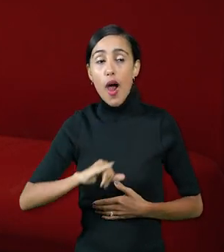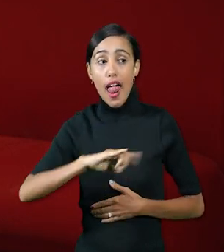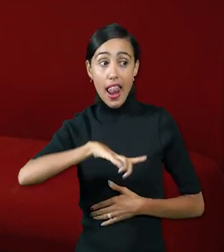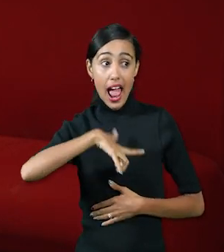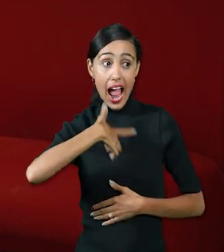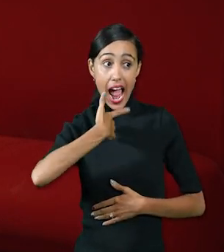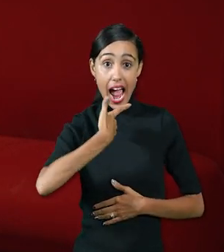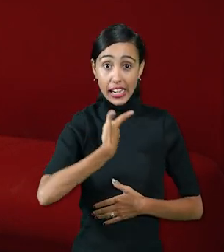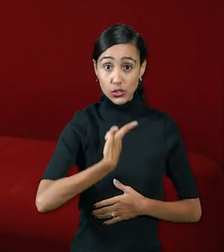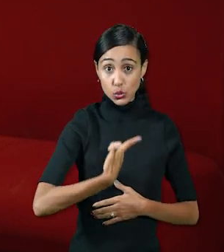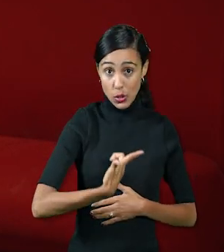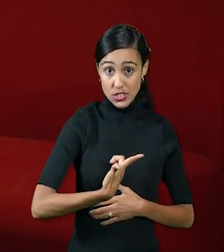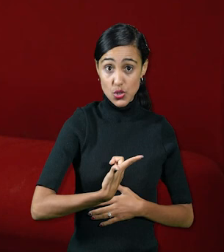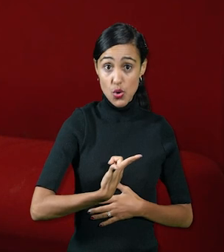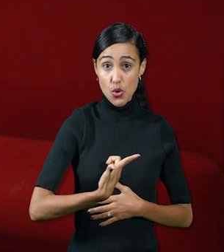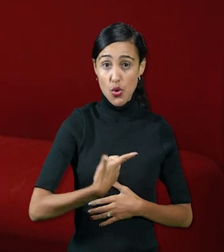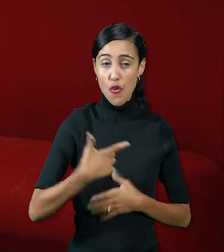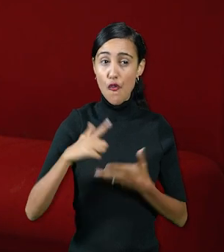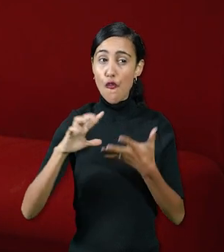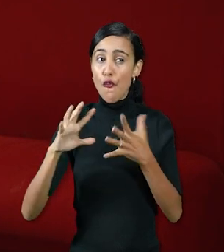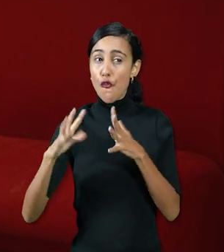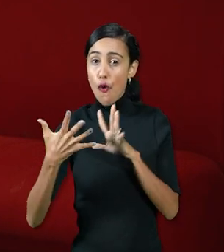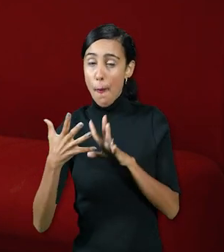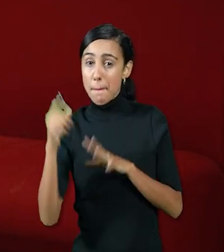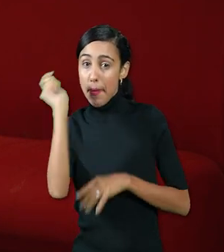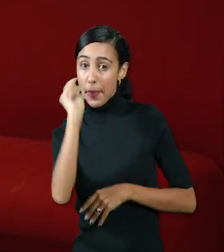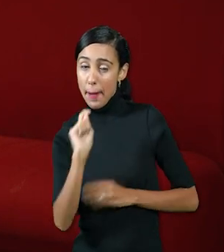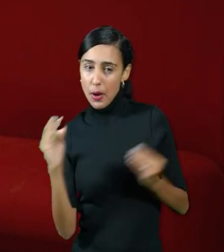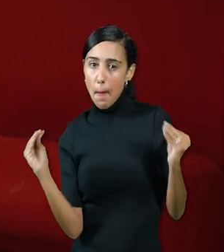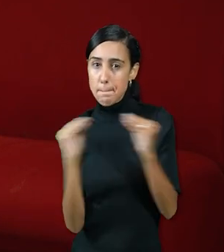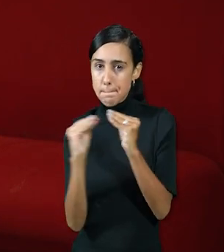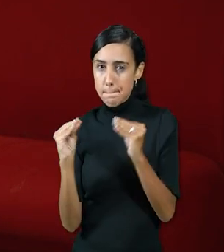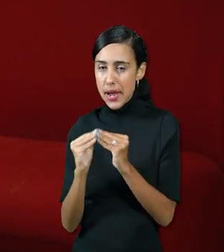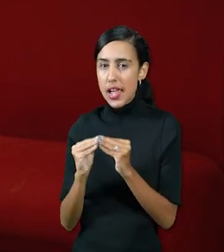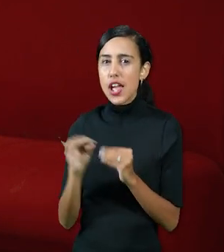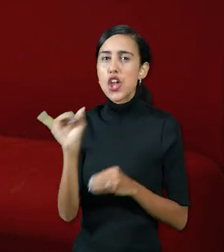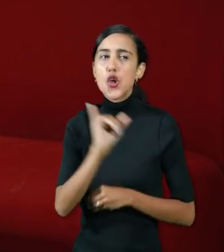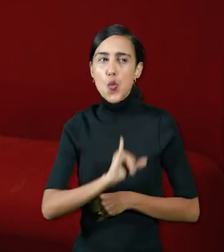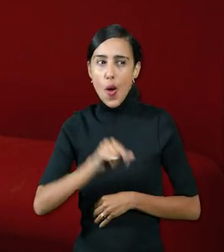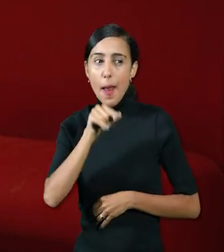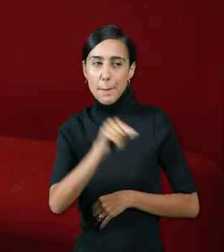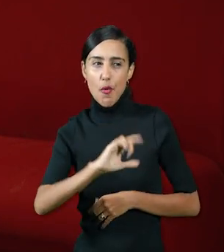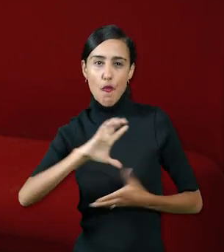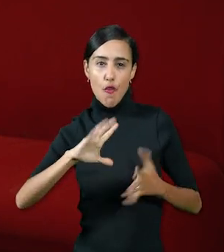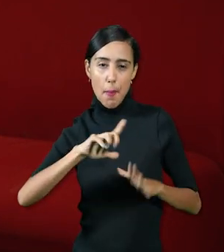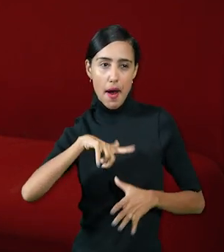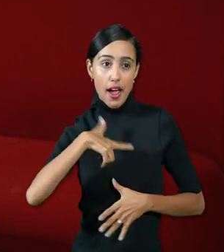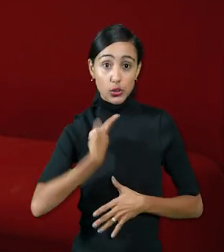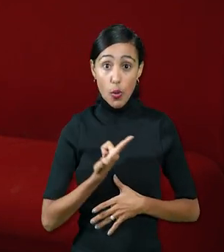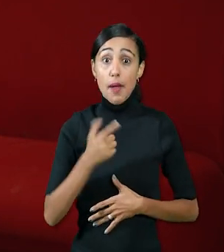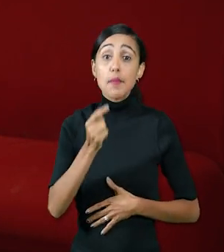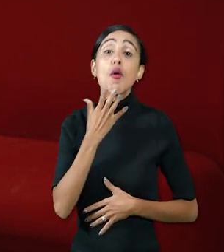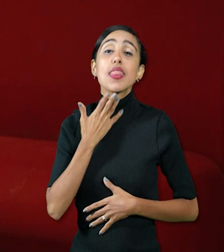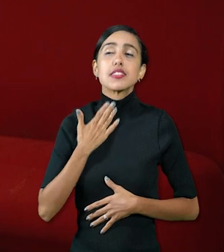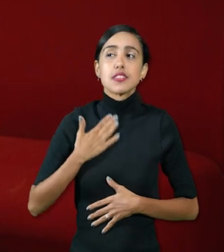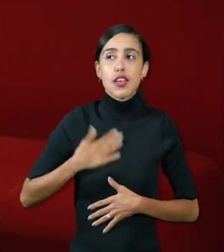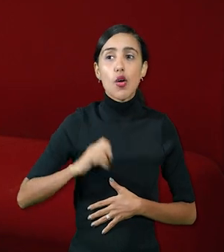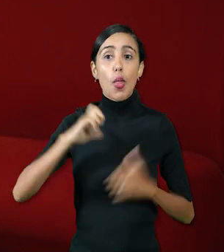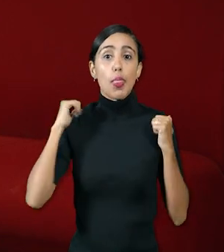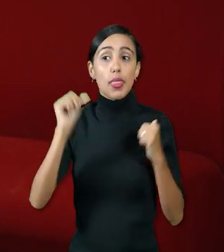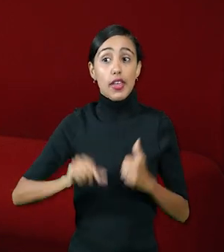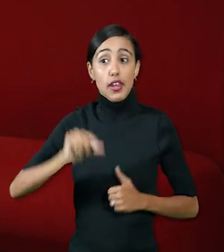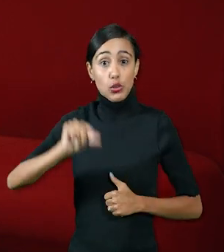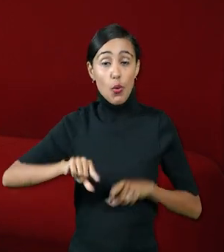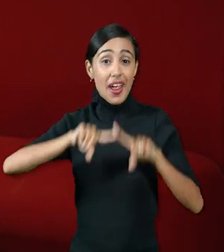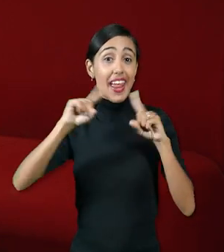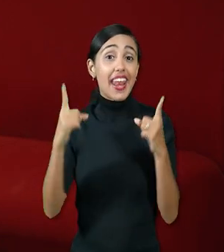actuación al estilo de la película a los deseos y a la manera de dirigir del director general